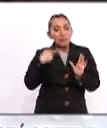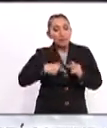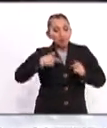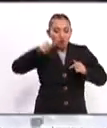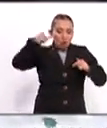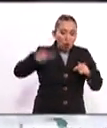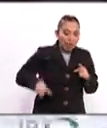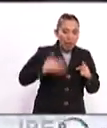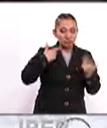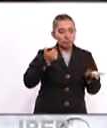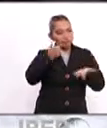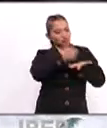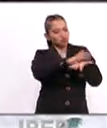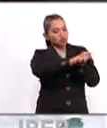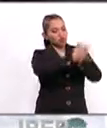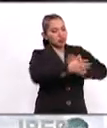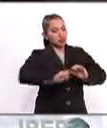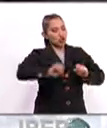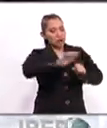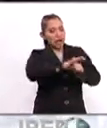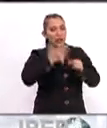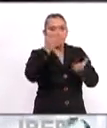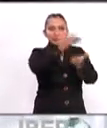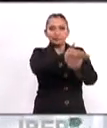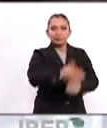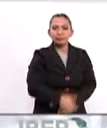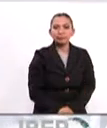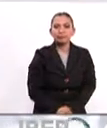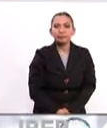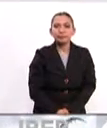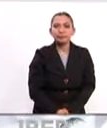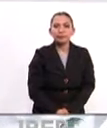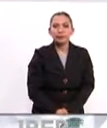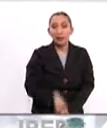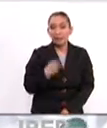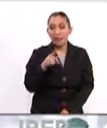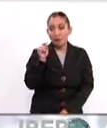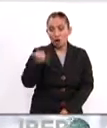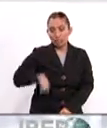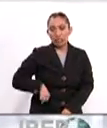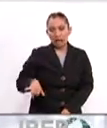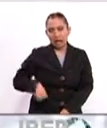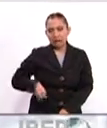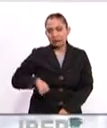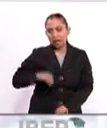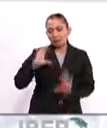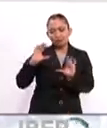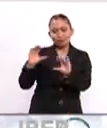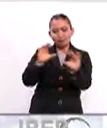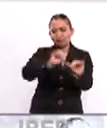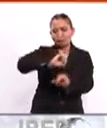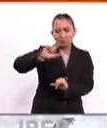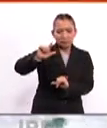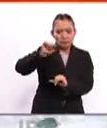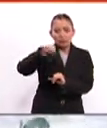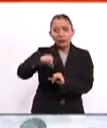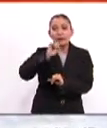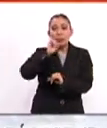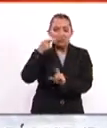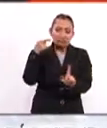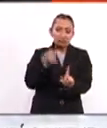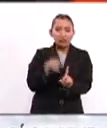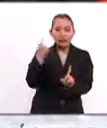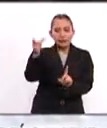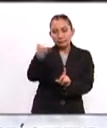personas transformadoras de la sociedad que se van a encontrar. No obstante el interés que tienen en la formación profesional, su